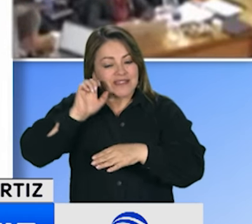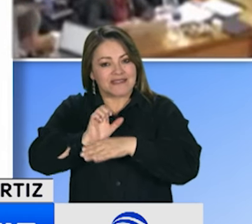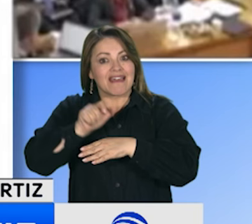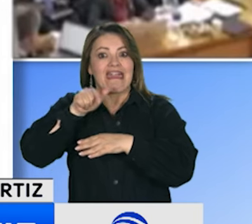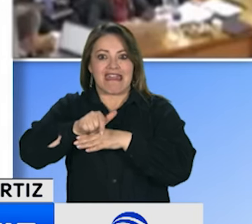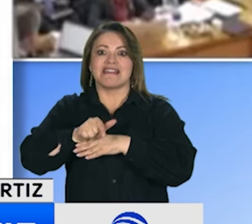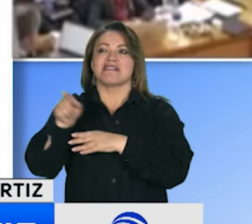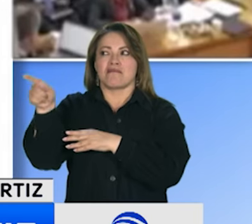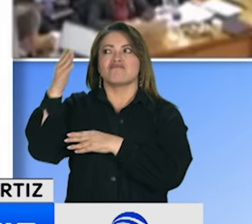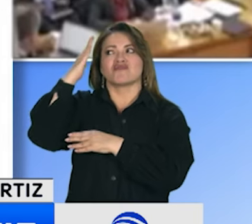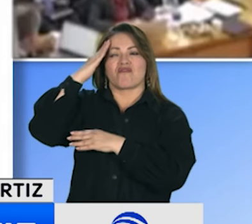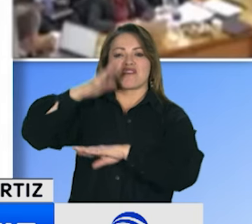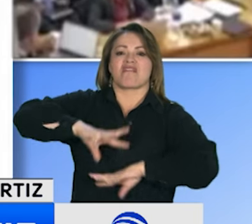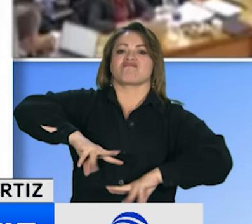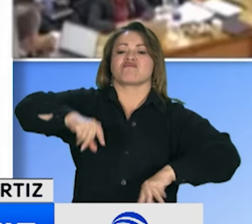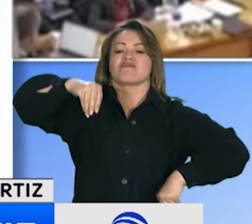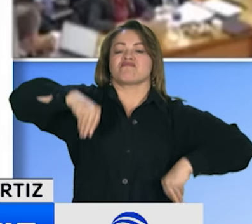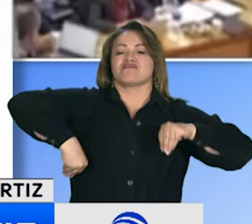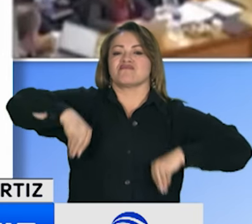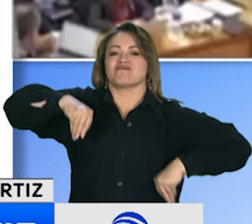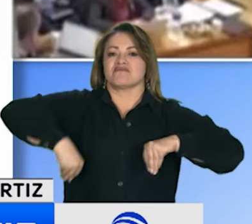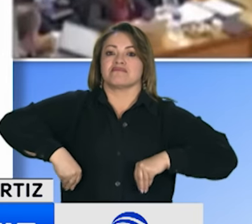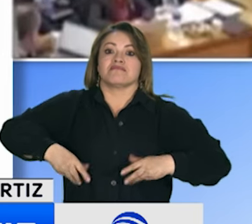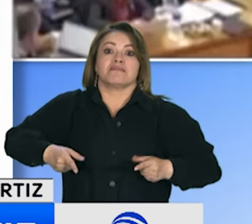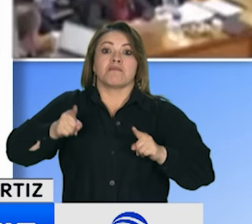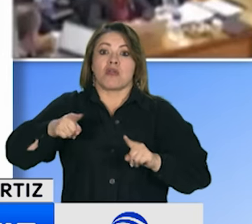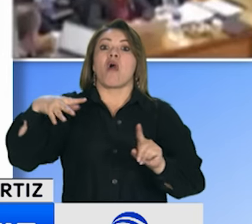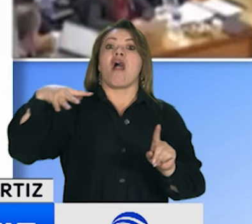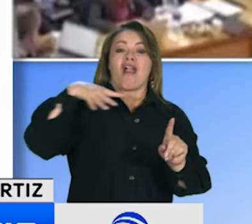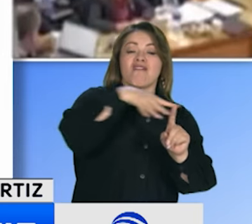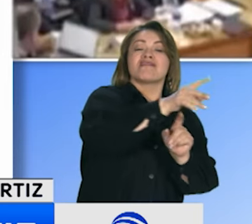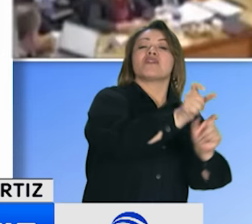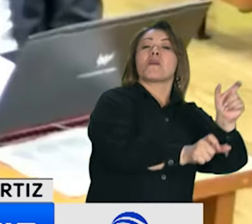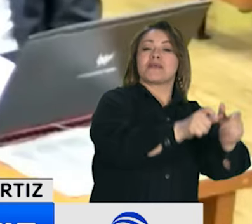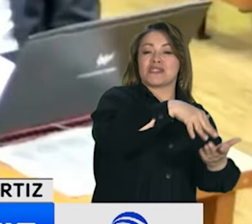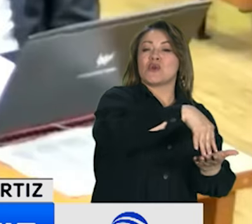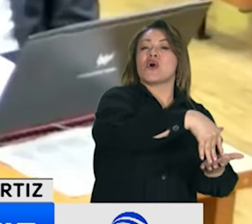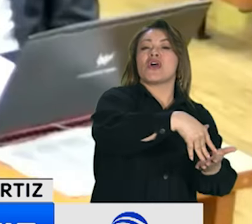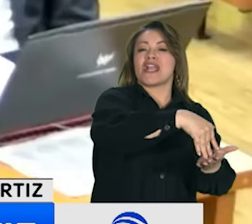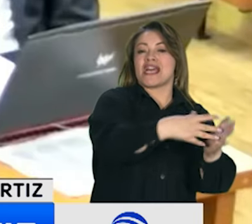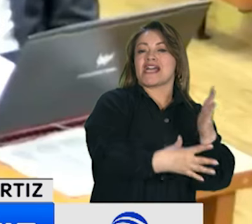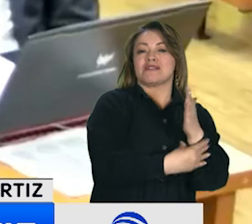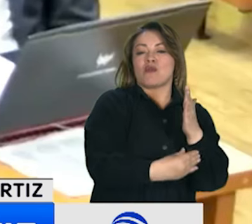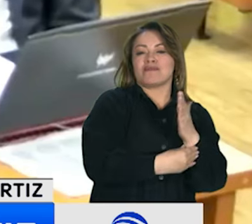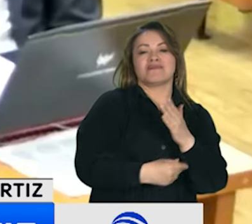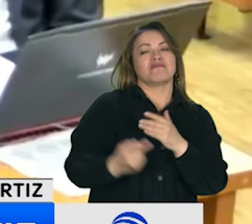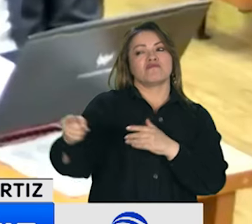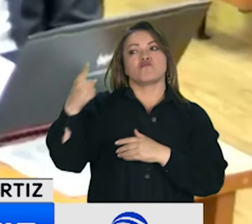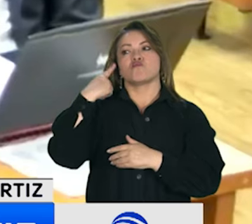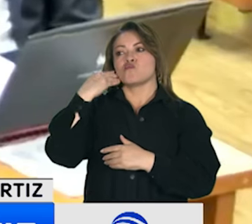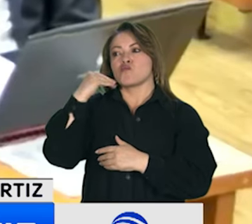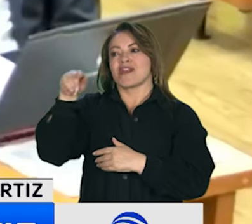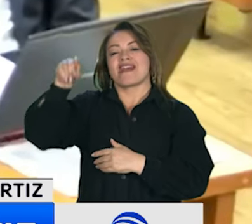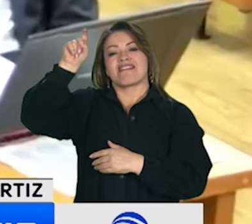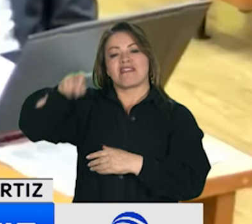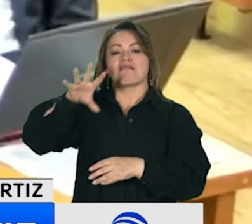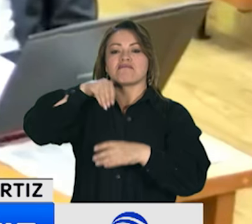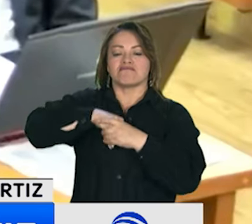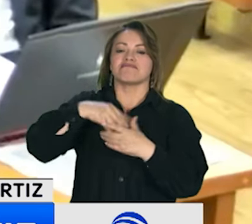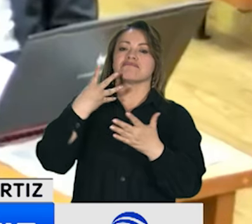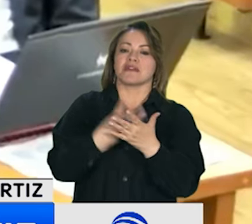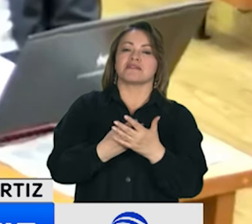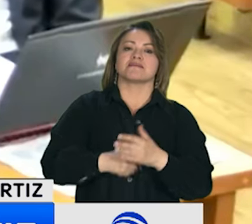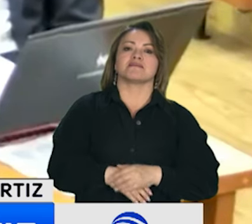necesidades básicas de la población vulnerable del país. Por solicitud de la defensa, la continuación de la